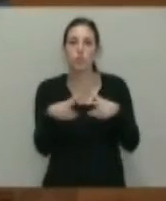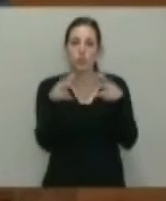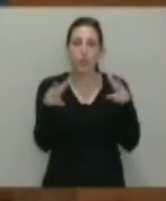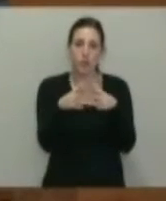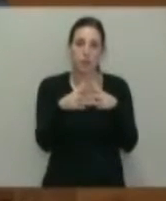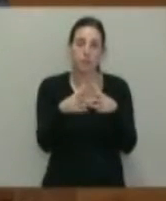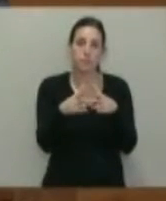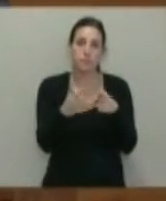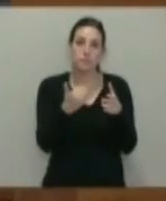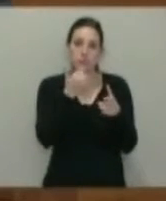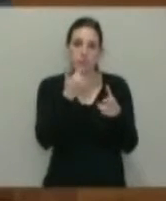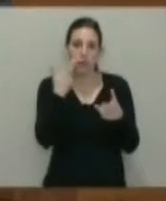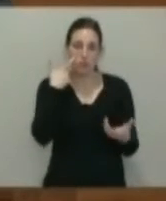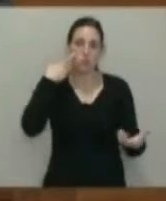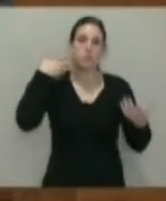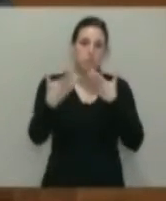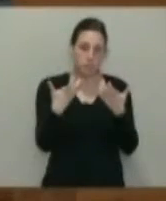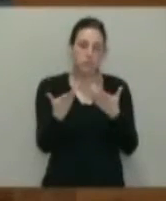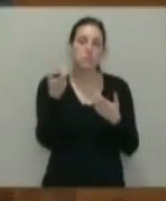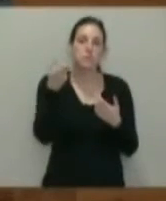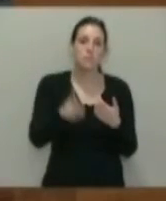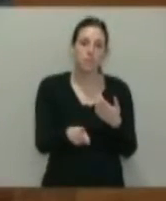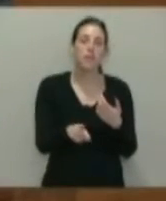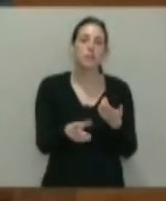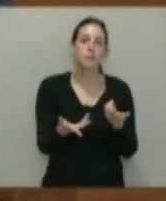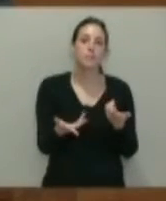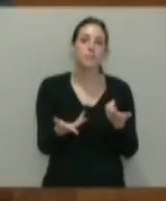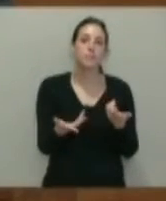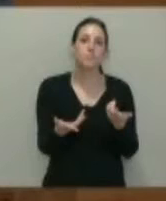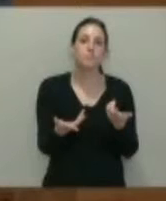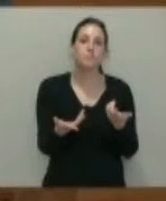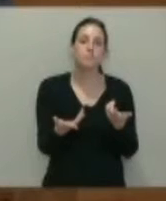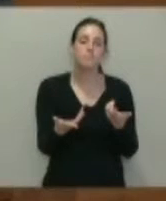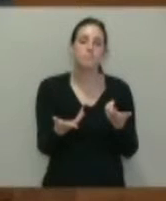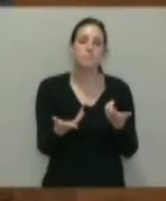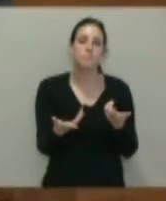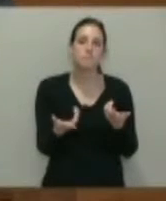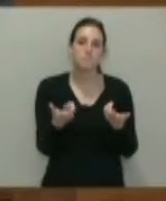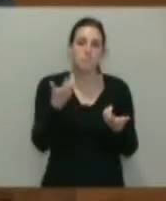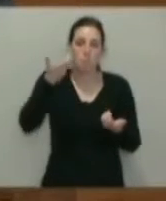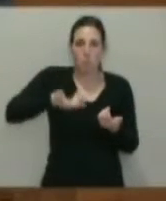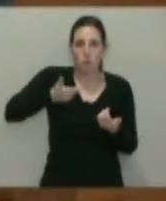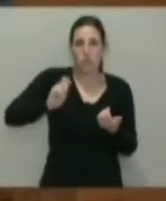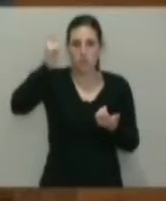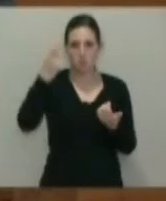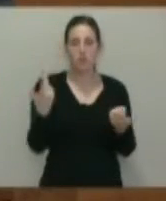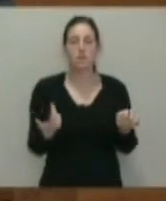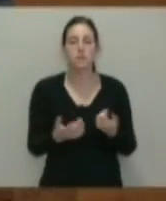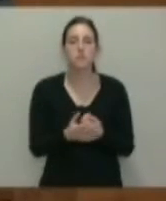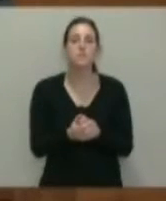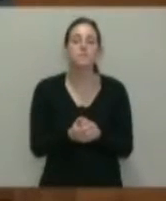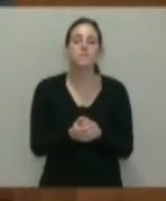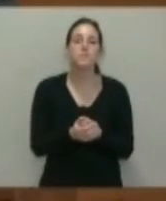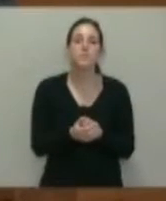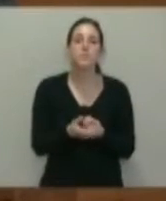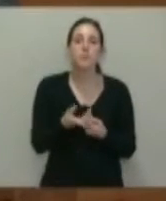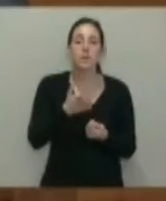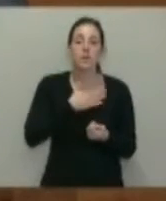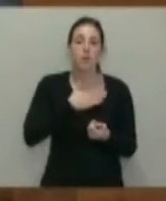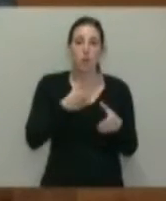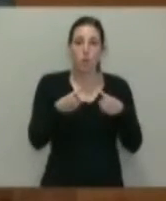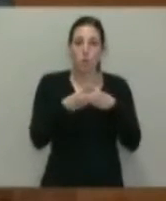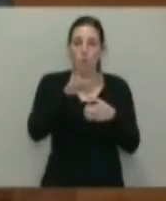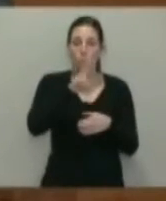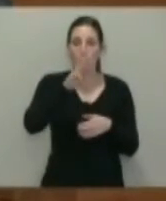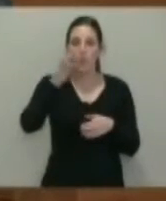relativo a la pobreza exclusivamente económica, que es un dato más relevante. En nuestro grupo,